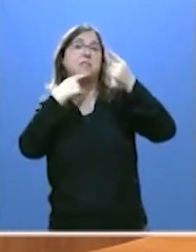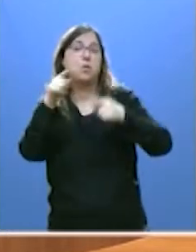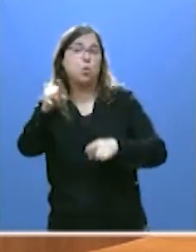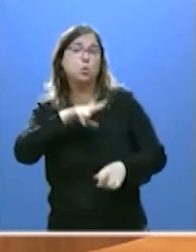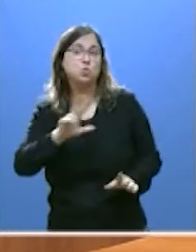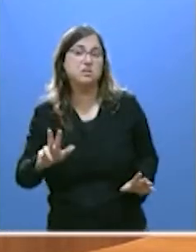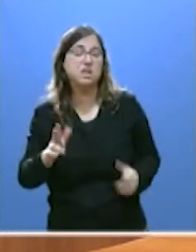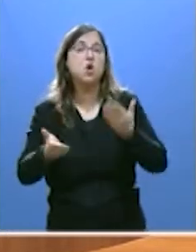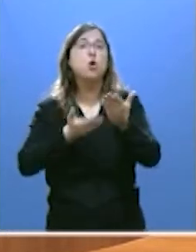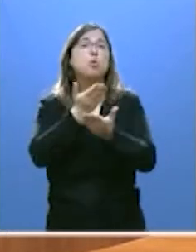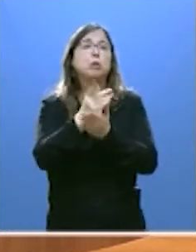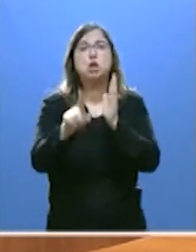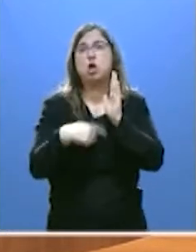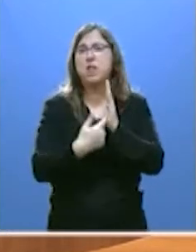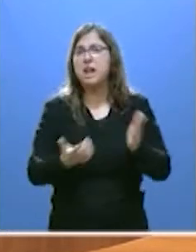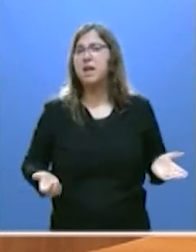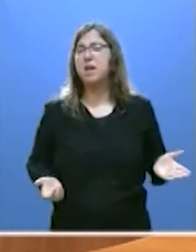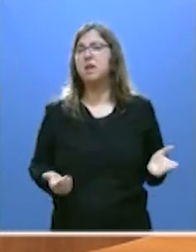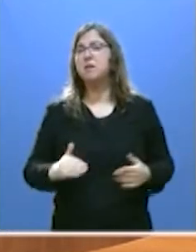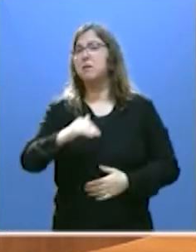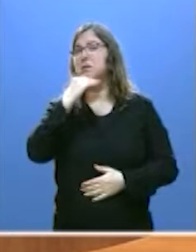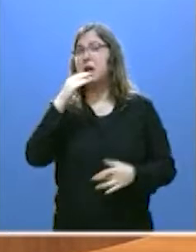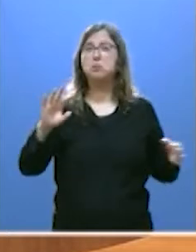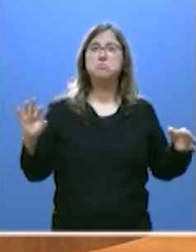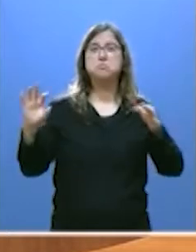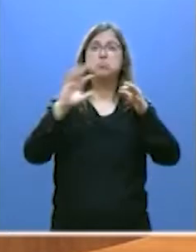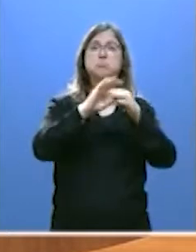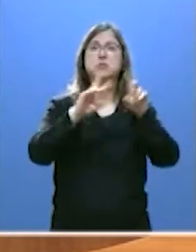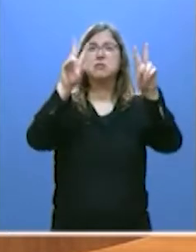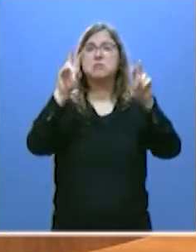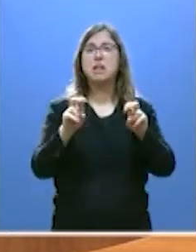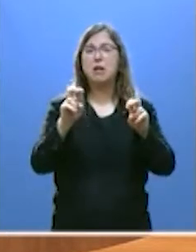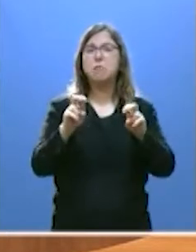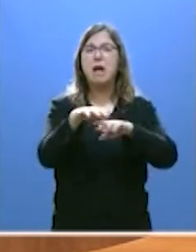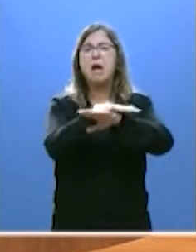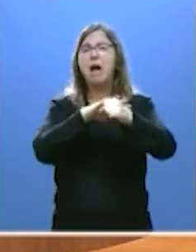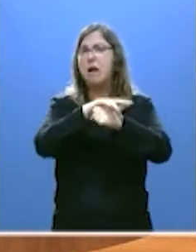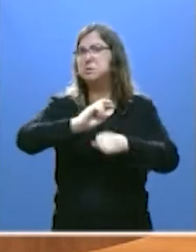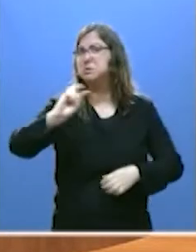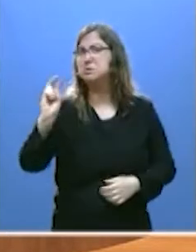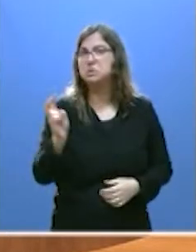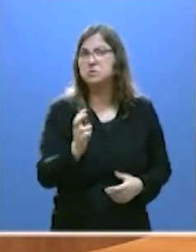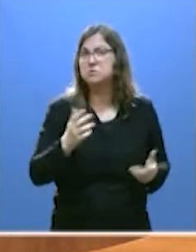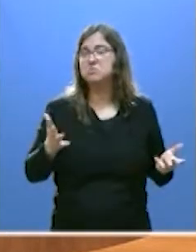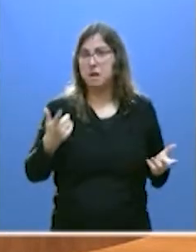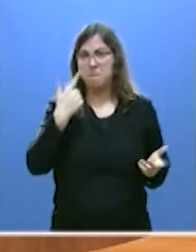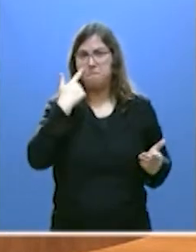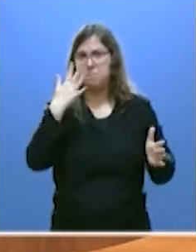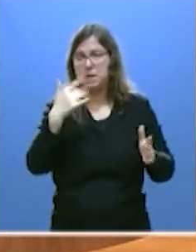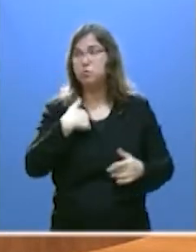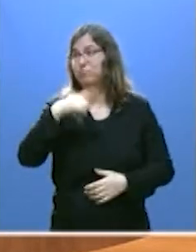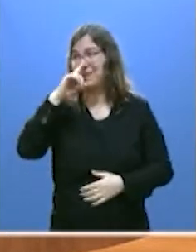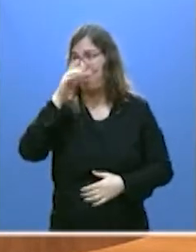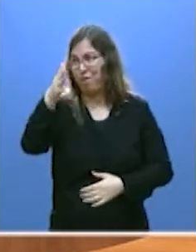de proposiciones de ley, unas referencias sobre distintos ámbitos. Si, mire, le voy a